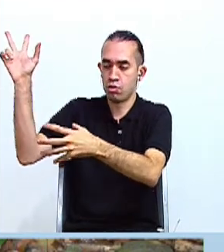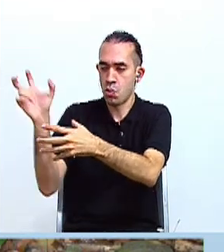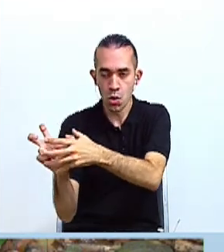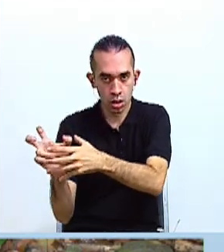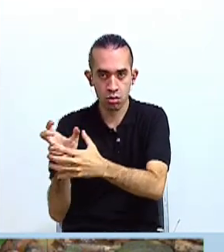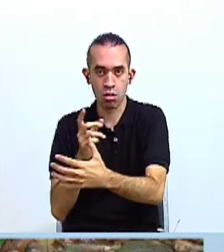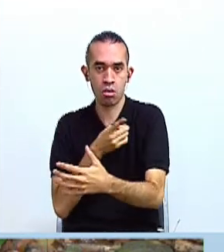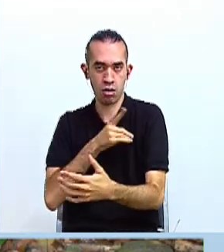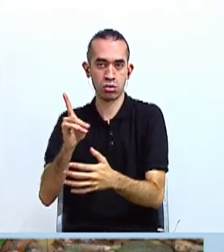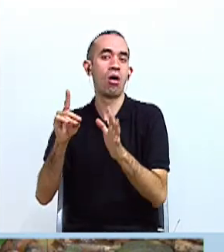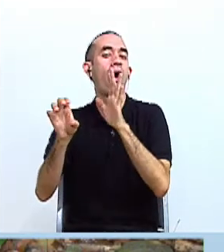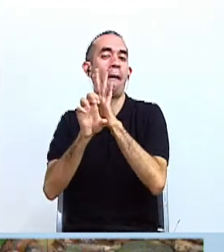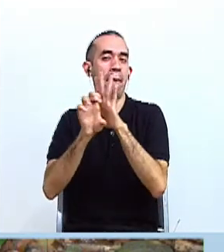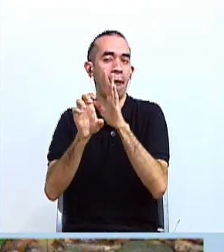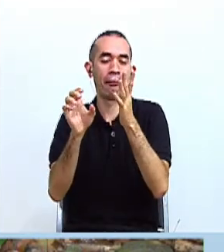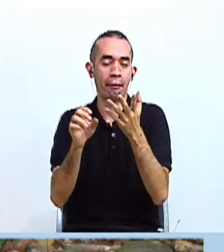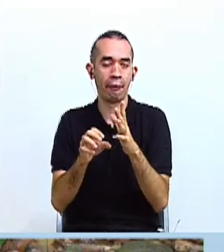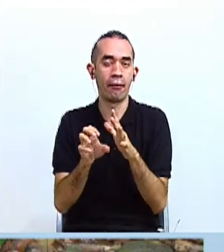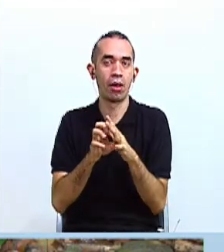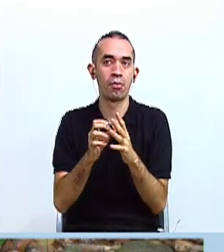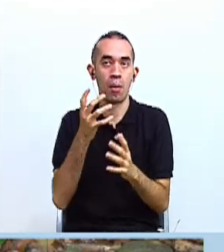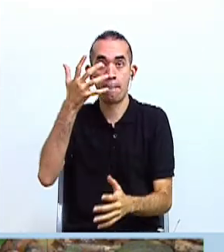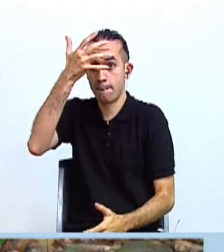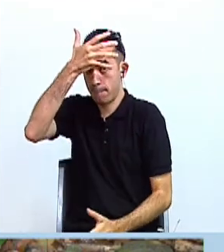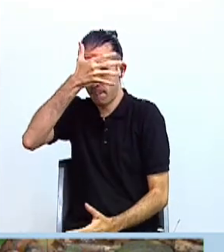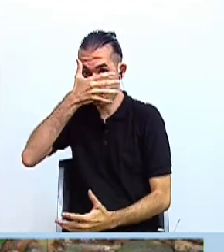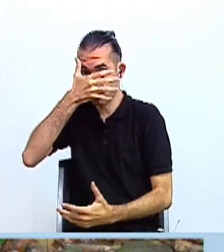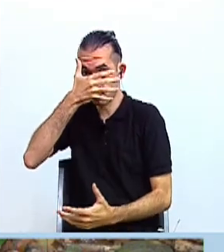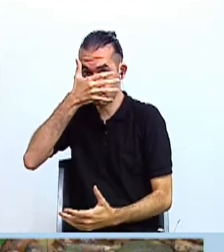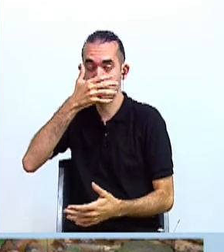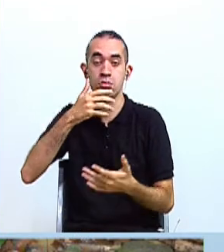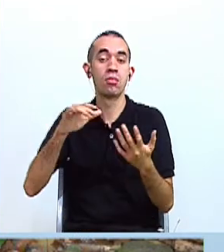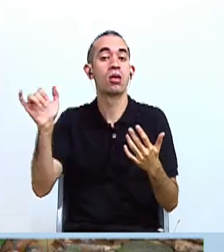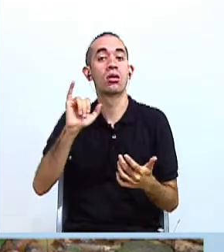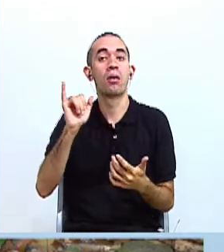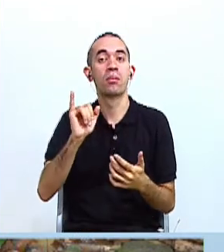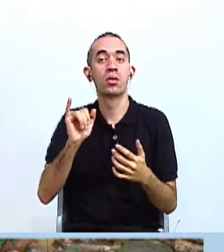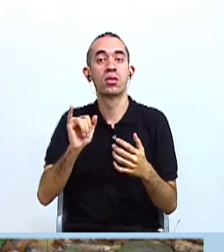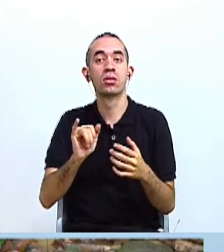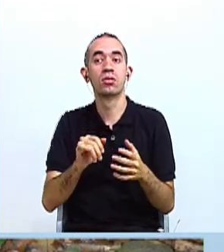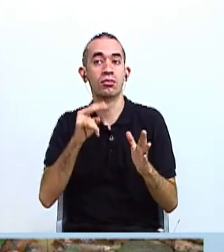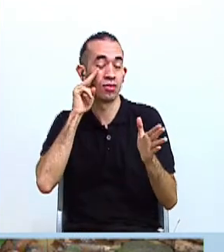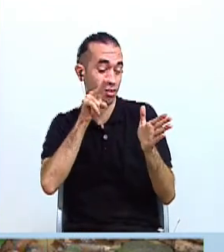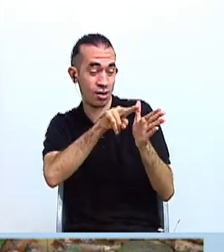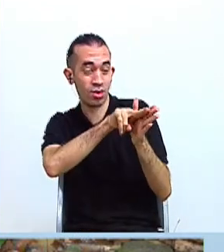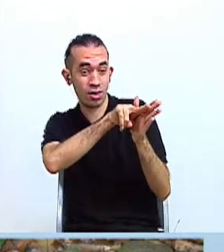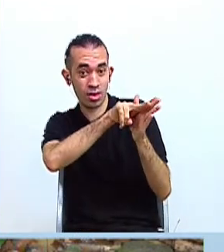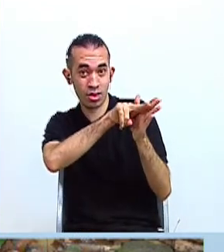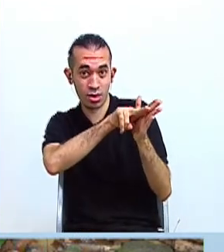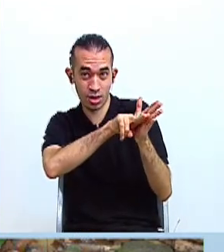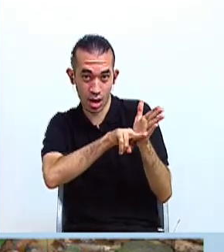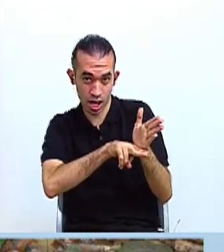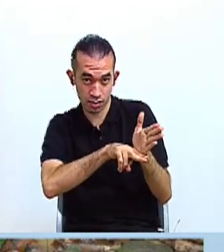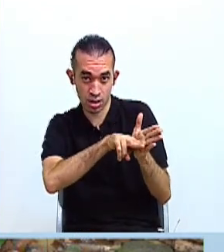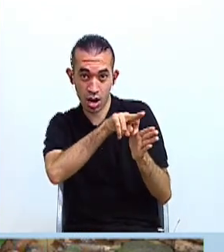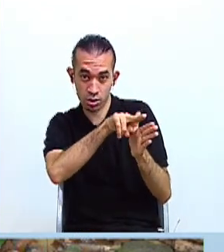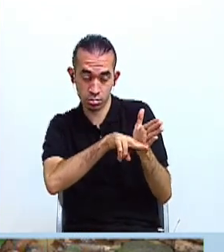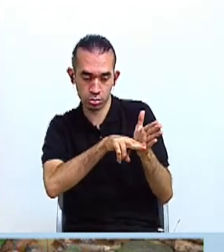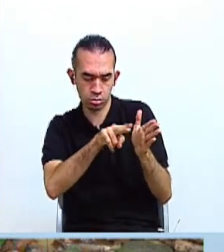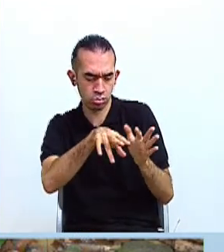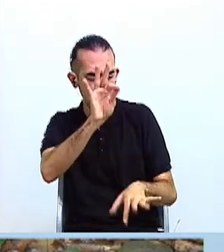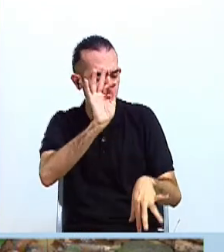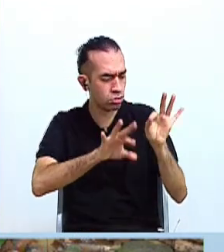Aquí podemos apreciar, por ejemplo, las máscaras y podemos apreciar enterramientos, donde se logran encontrar